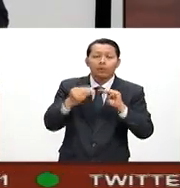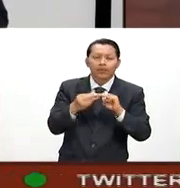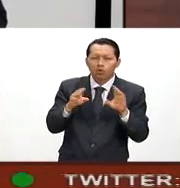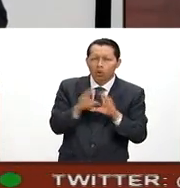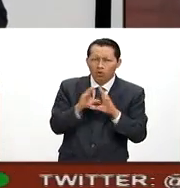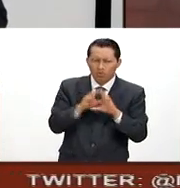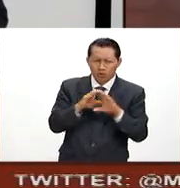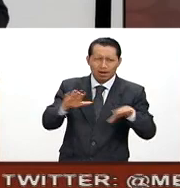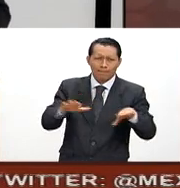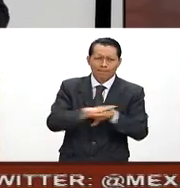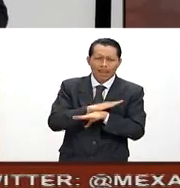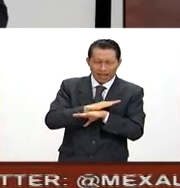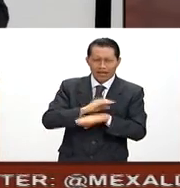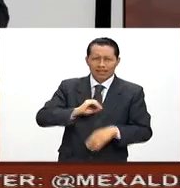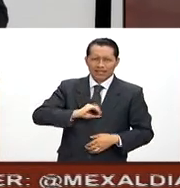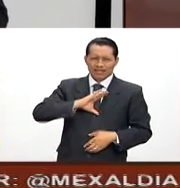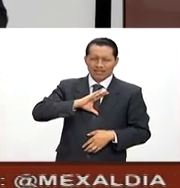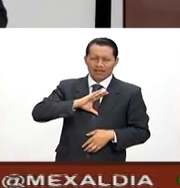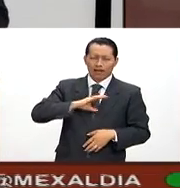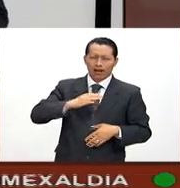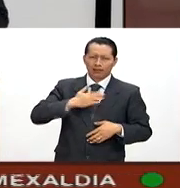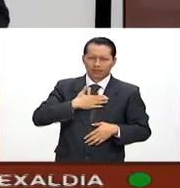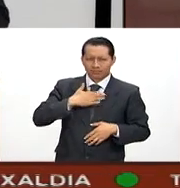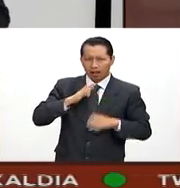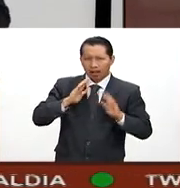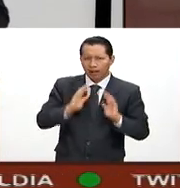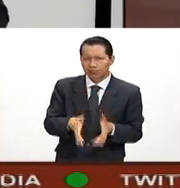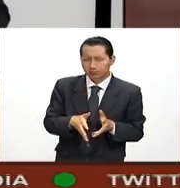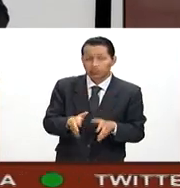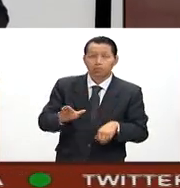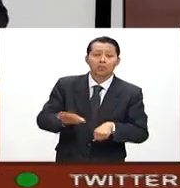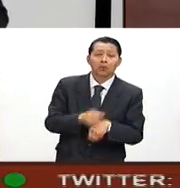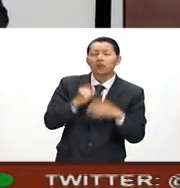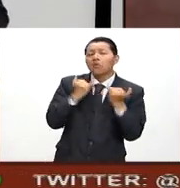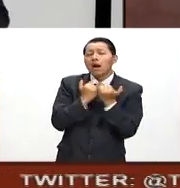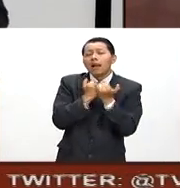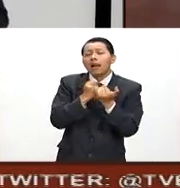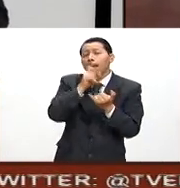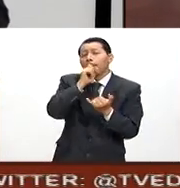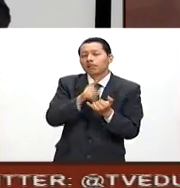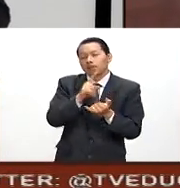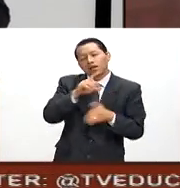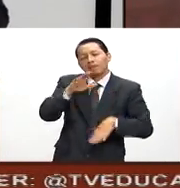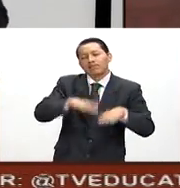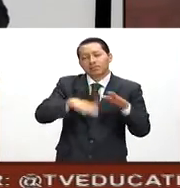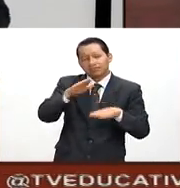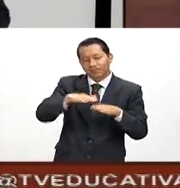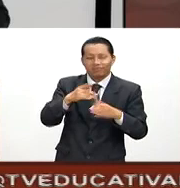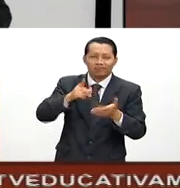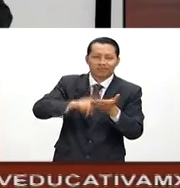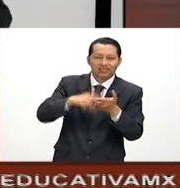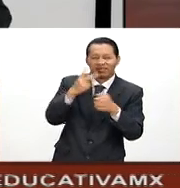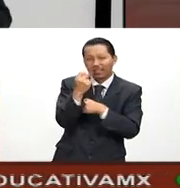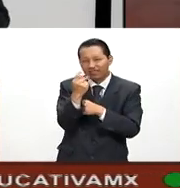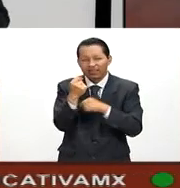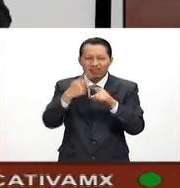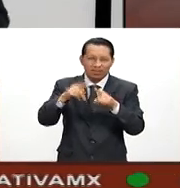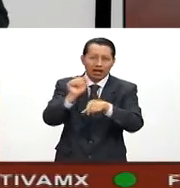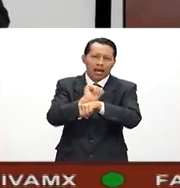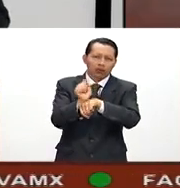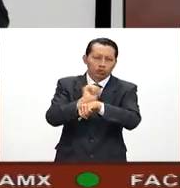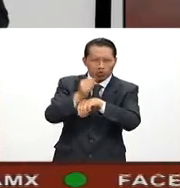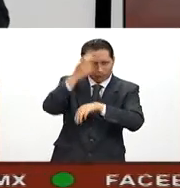el de cambiar de identidad. Y, según los estudios, pasa mucho en los medios faranduleros, donde se le pide cambiar a los actores